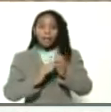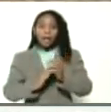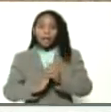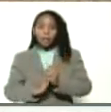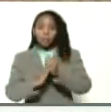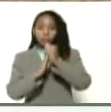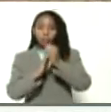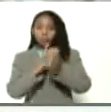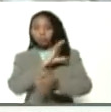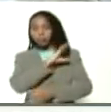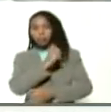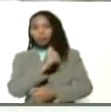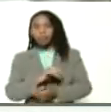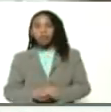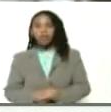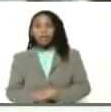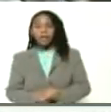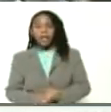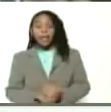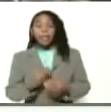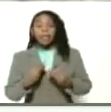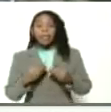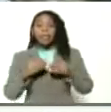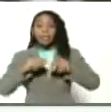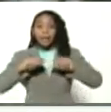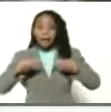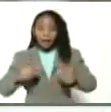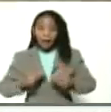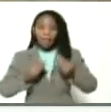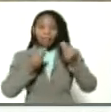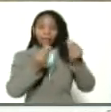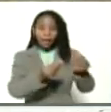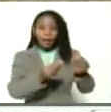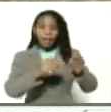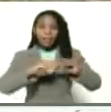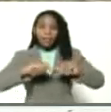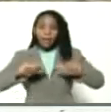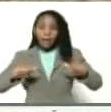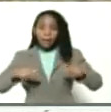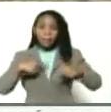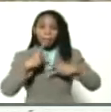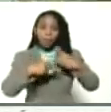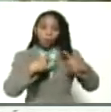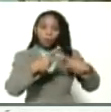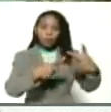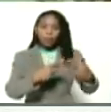tierra entregada tierra entregada tierra productiva